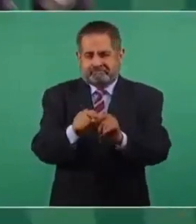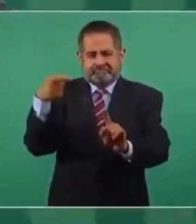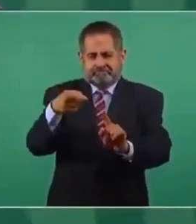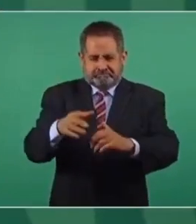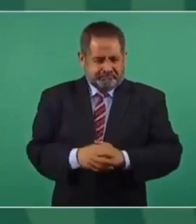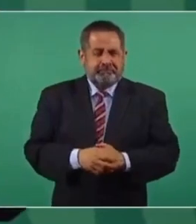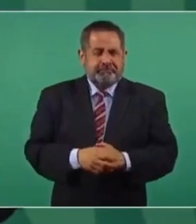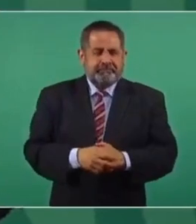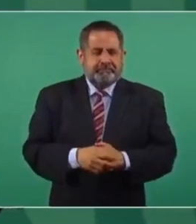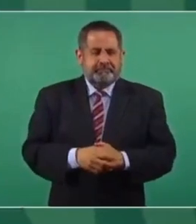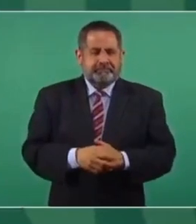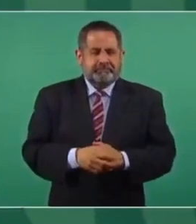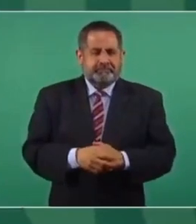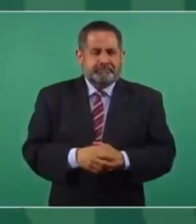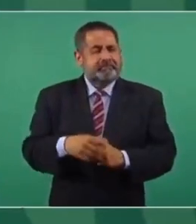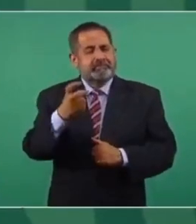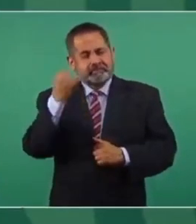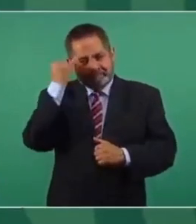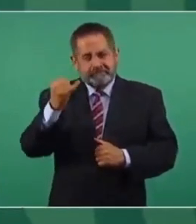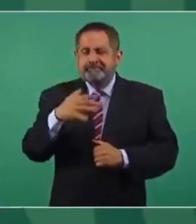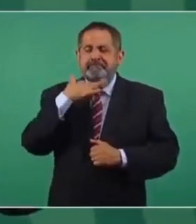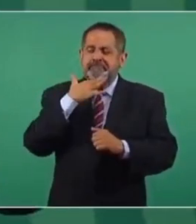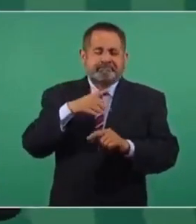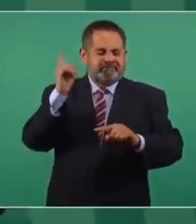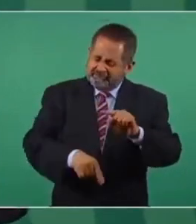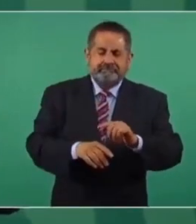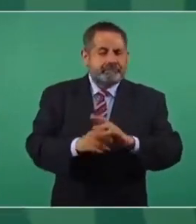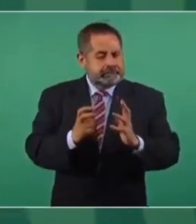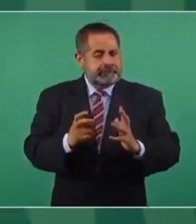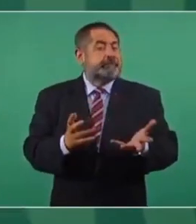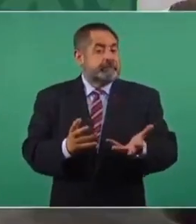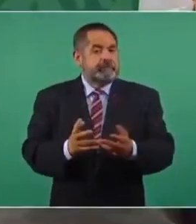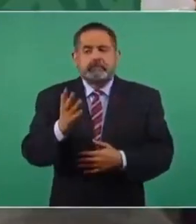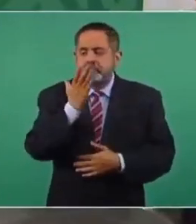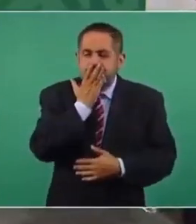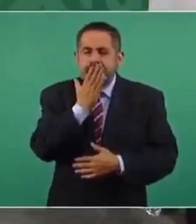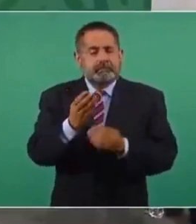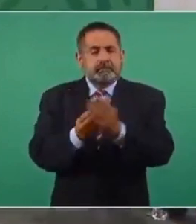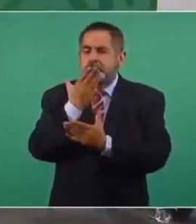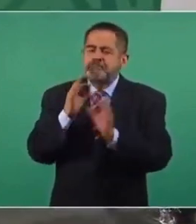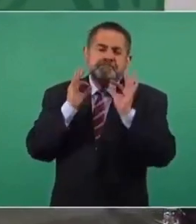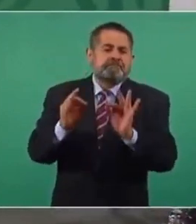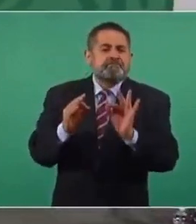Bueno, esa fórmula ha resultado exitosa,